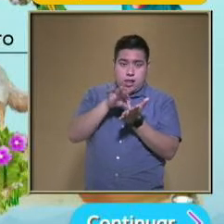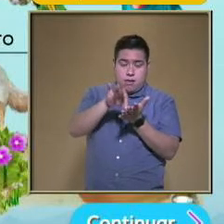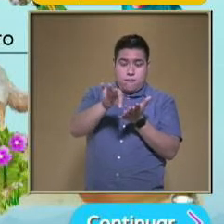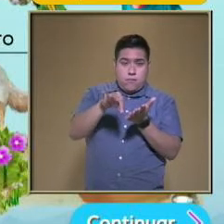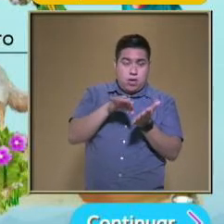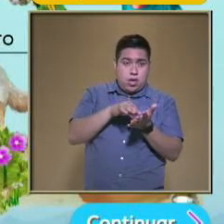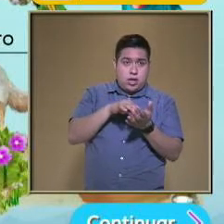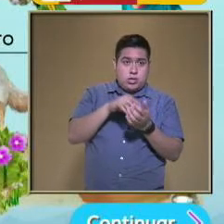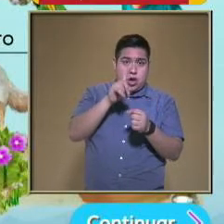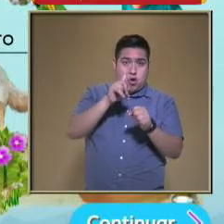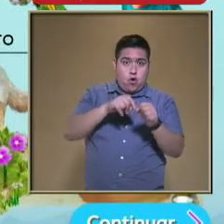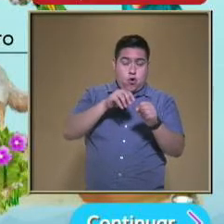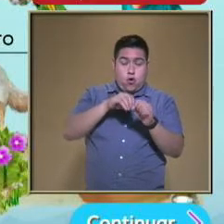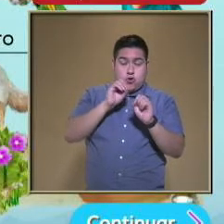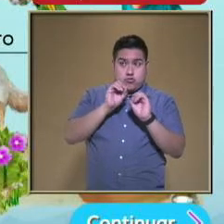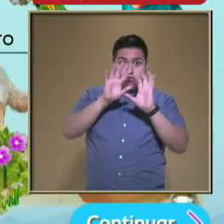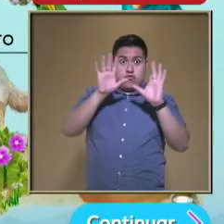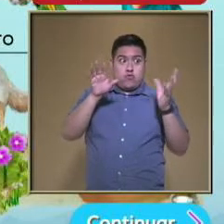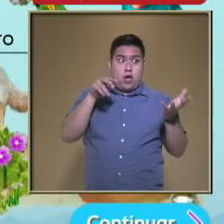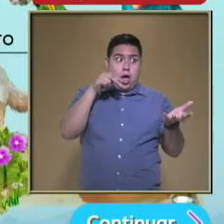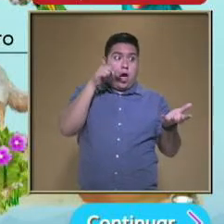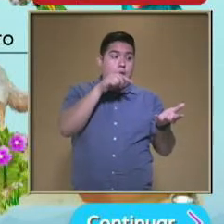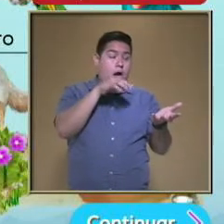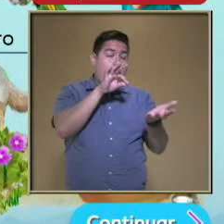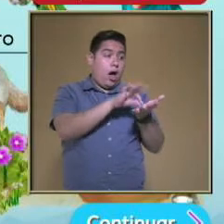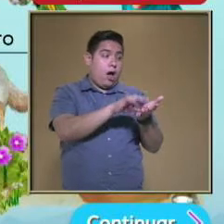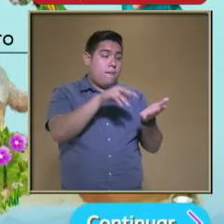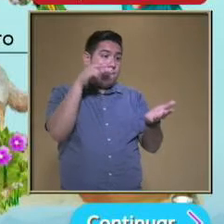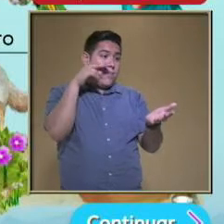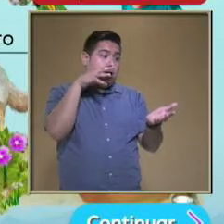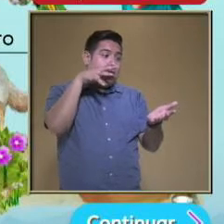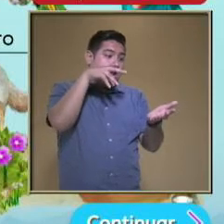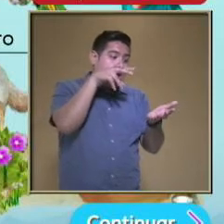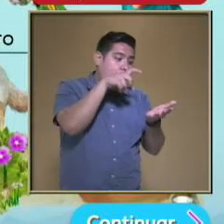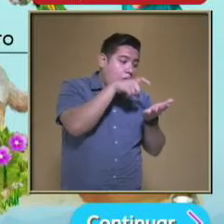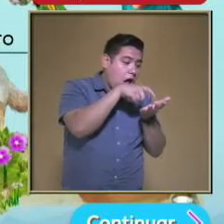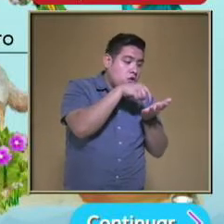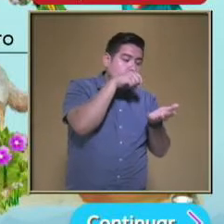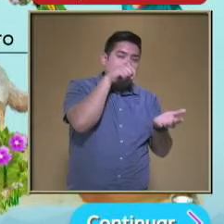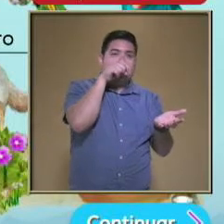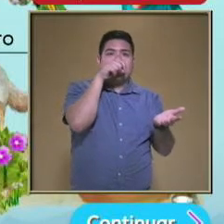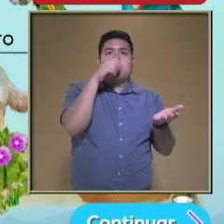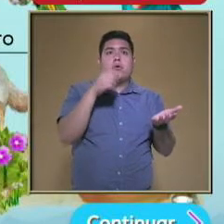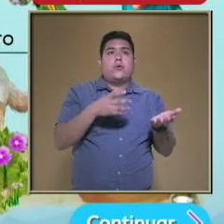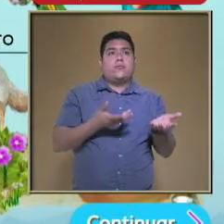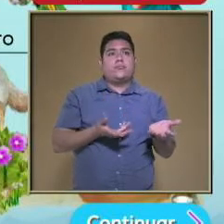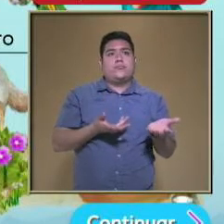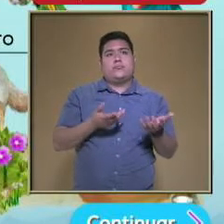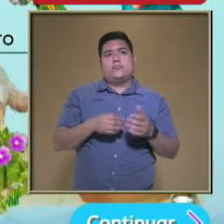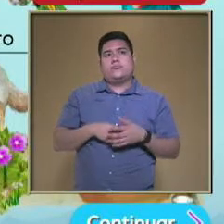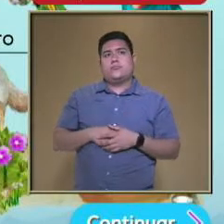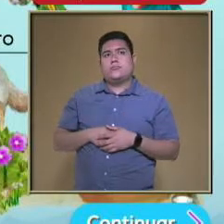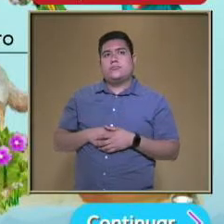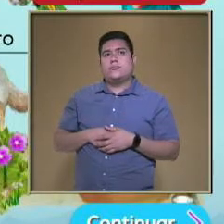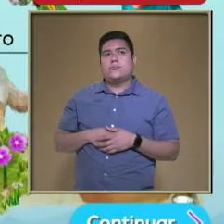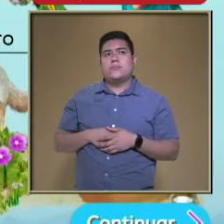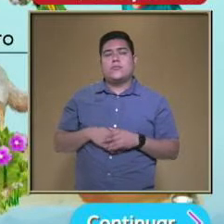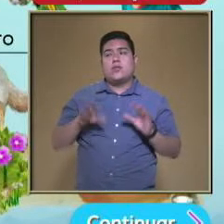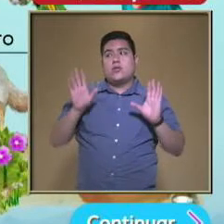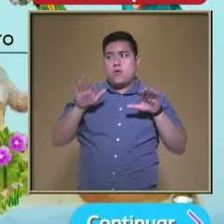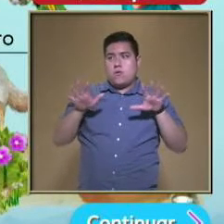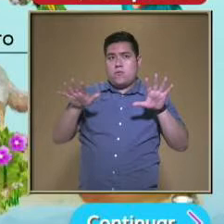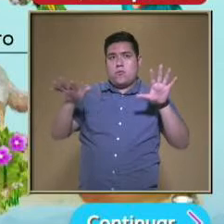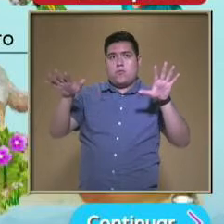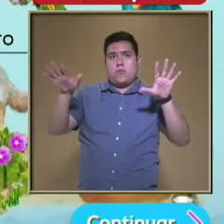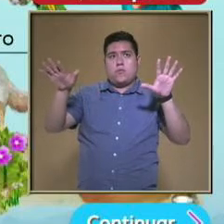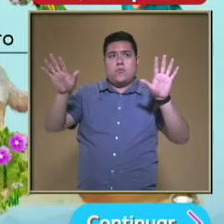Y brillantes Y se lo consumen Lo comen el chile Pues no les afecta El picor El ardor ¿Verdad? Cuando huelan Y defecan